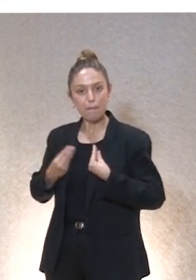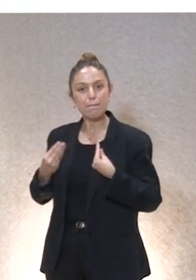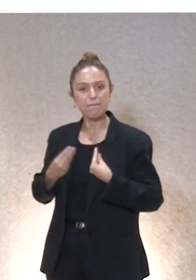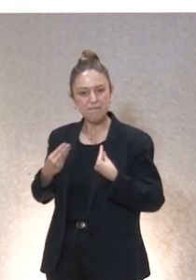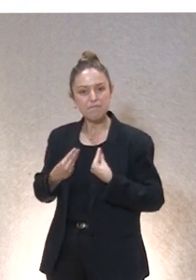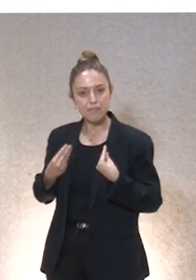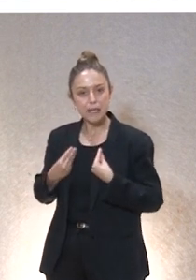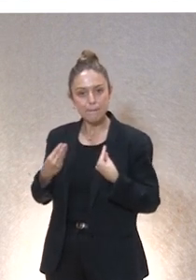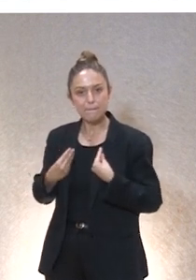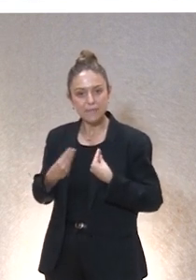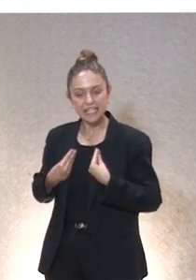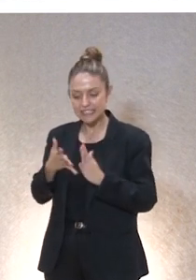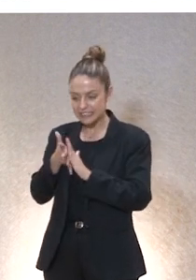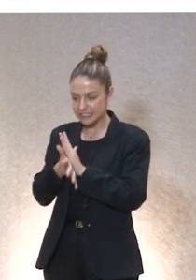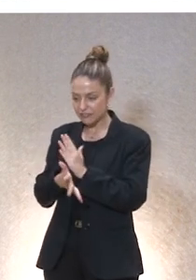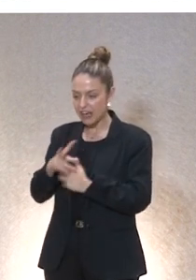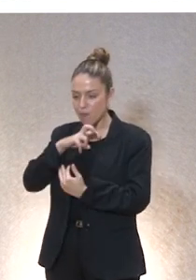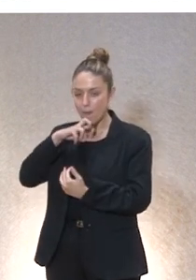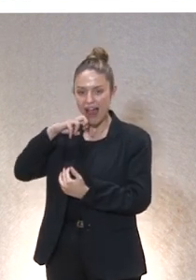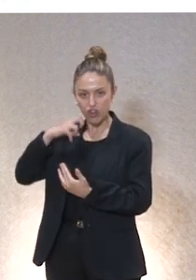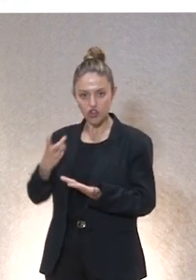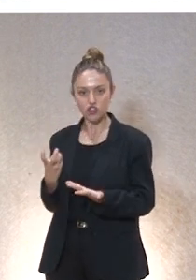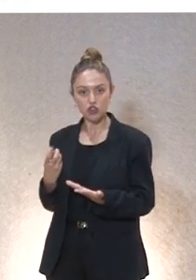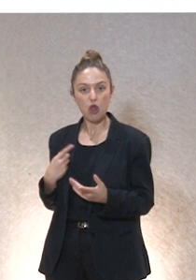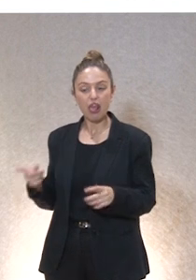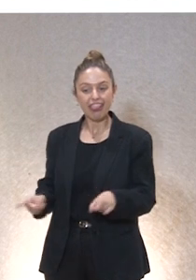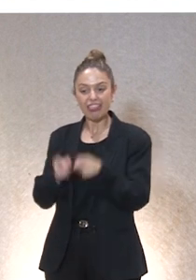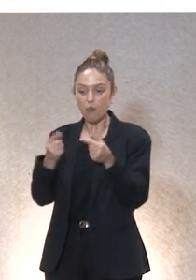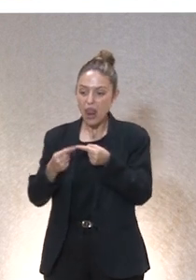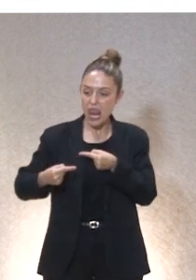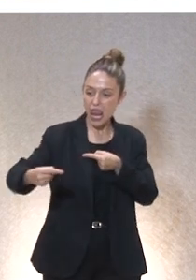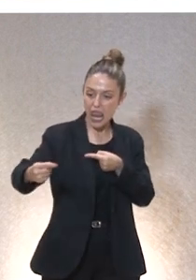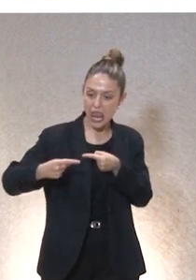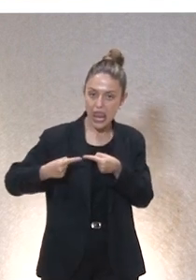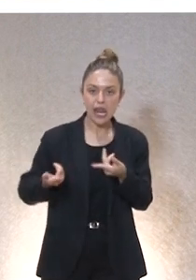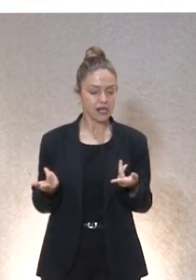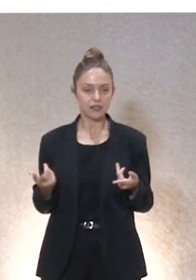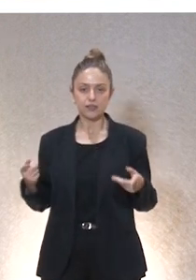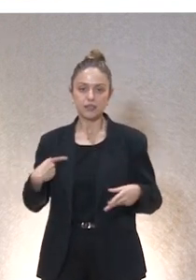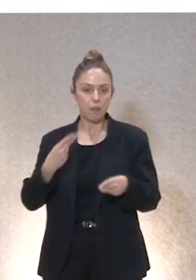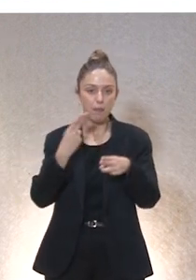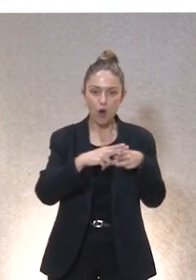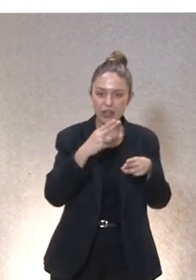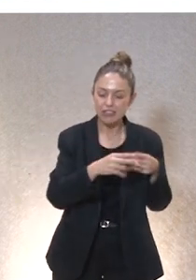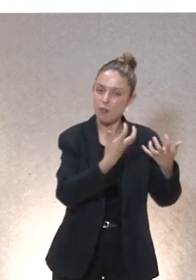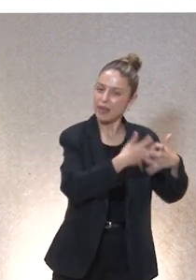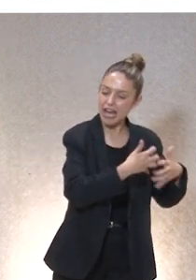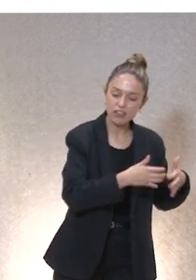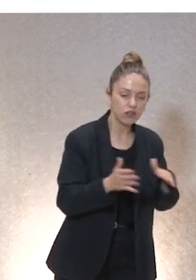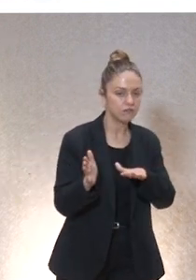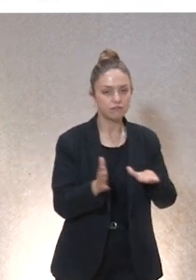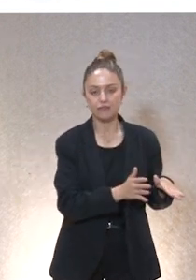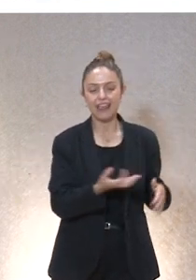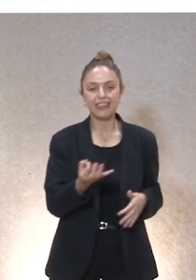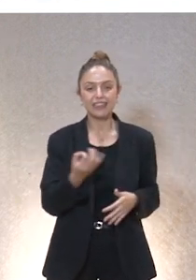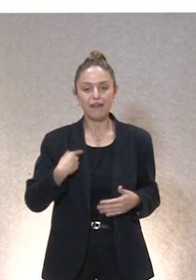significativo y valioso por poco que vivamos y eso desde el punto de vista mecánico o político y esto supone entender